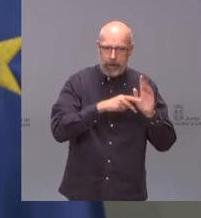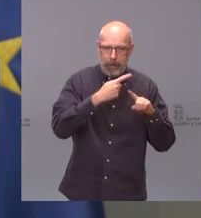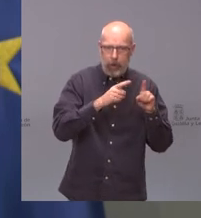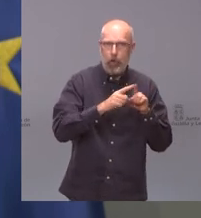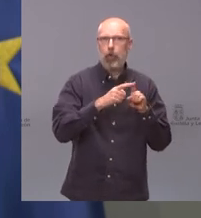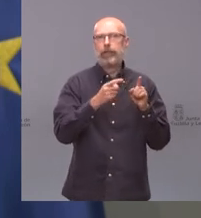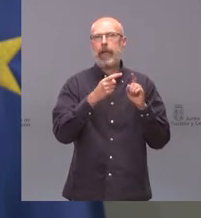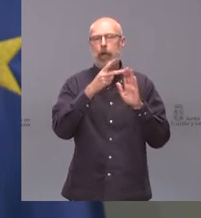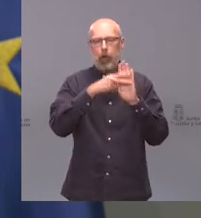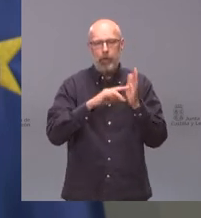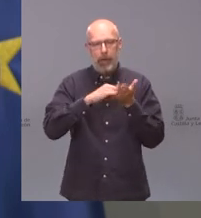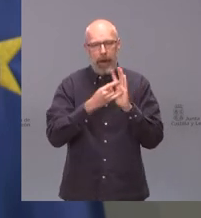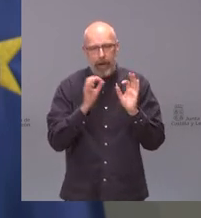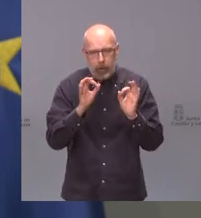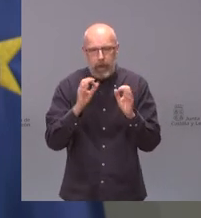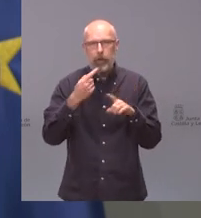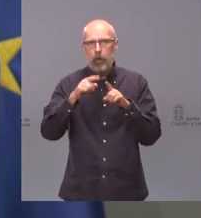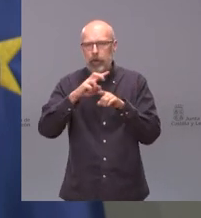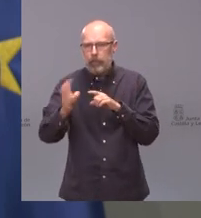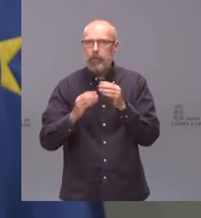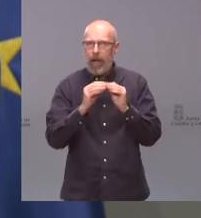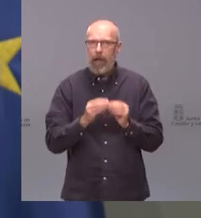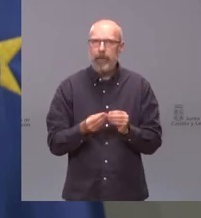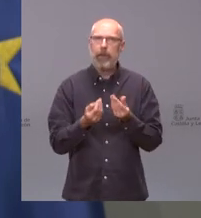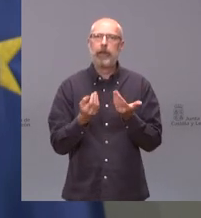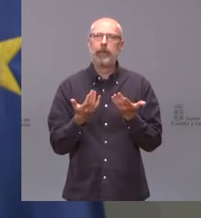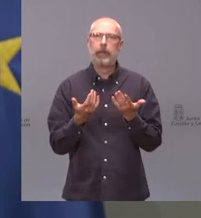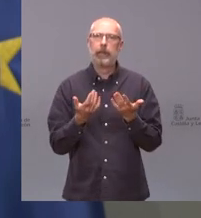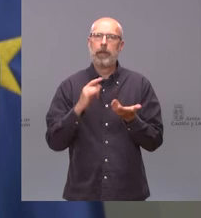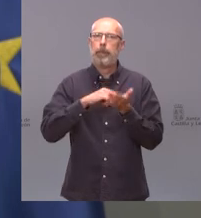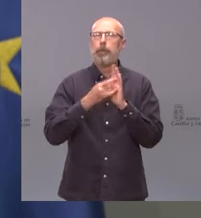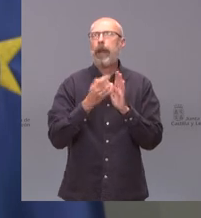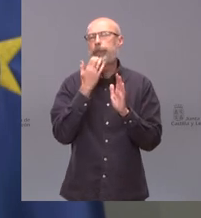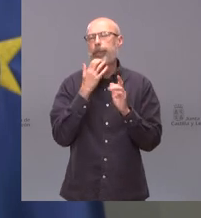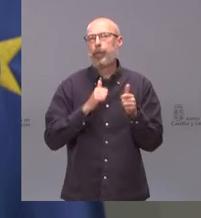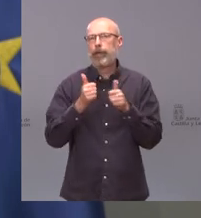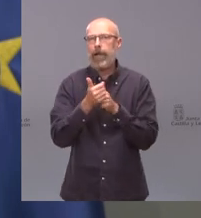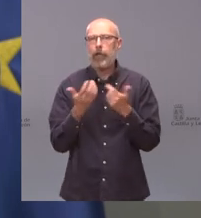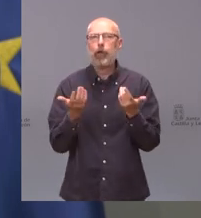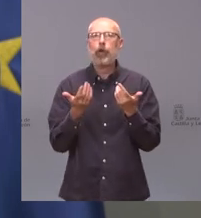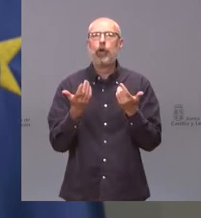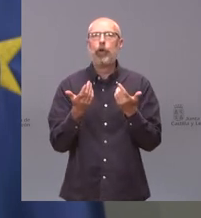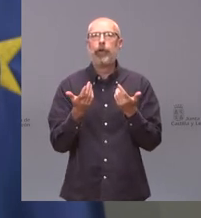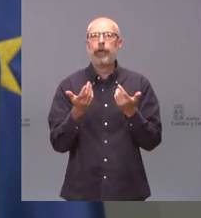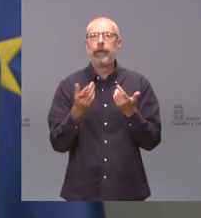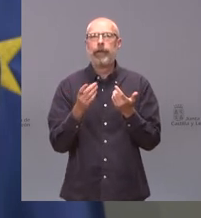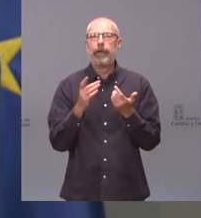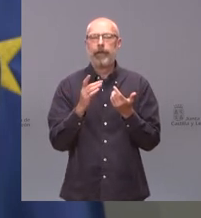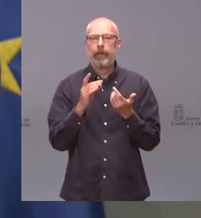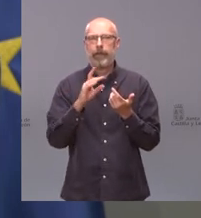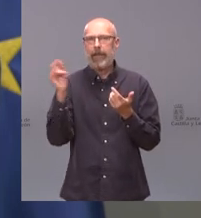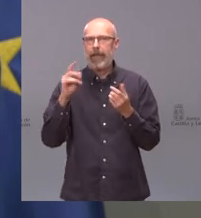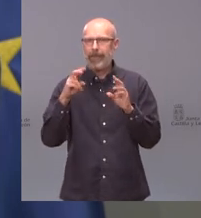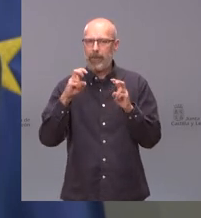concretas planes concretos planes como hemos hecho el plan prioritario el delate en aluminio